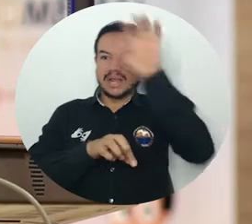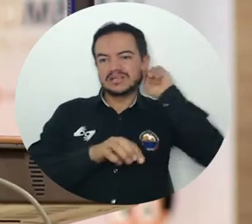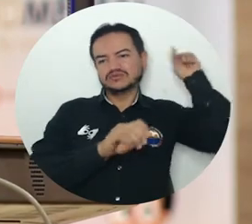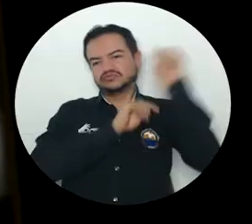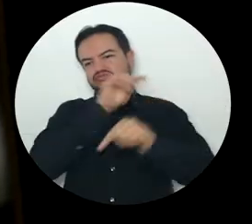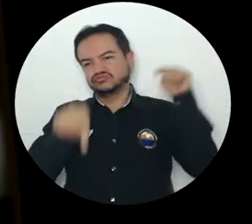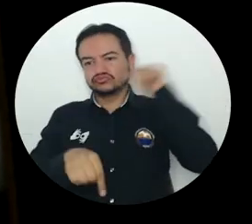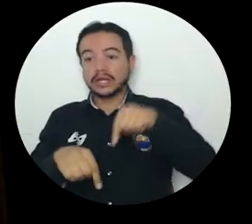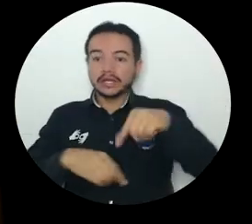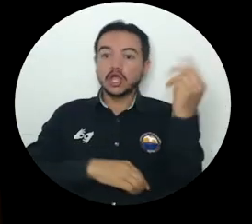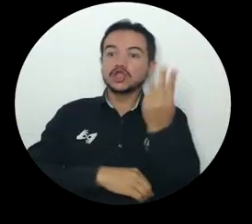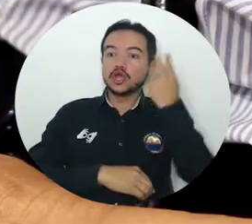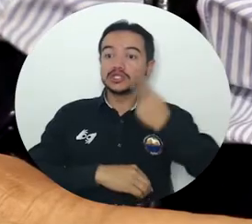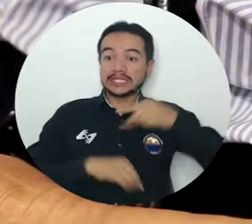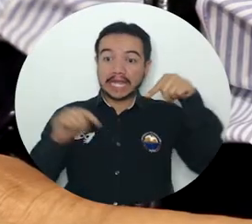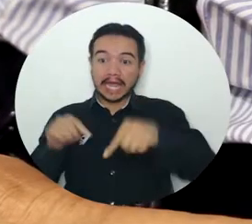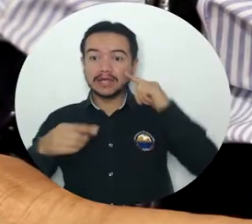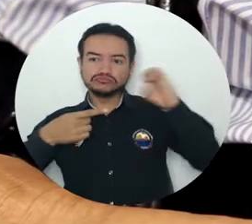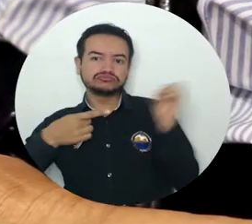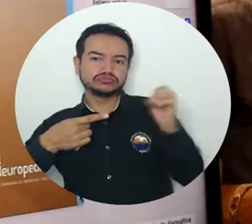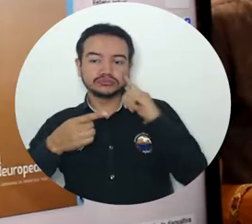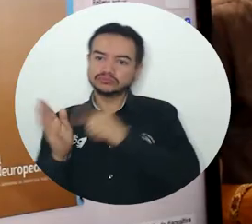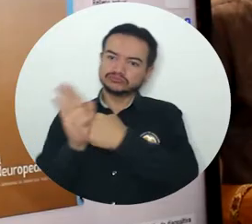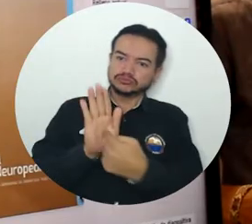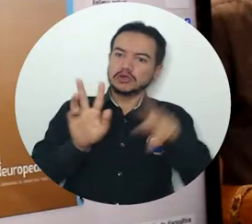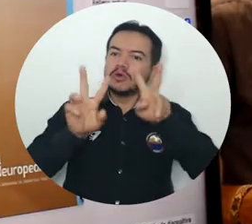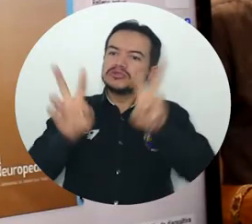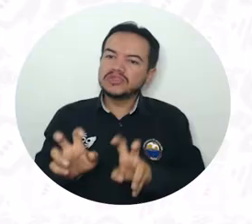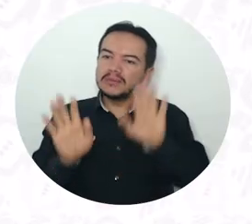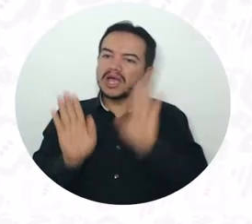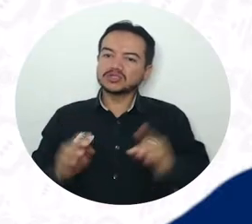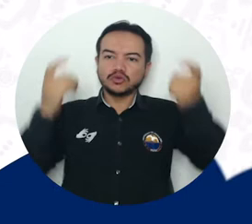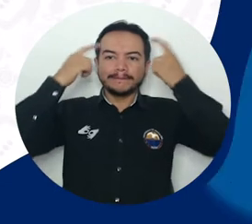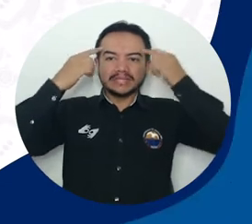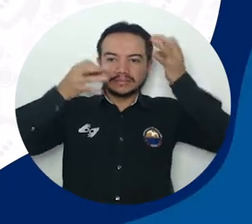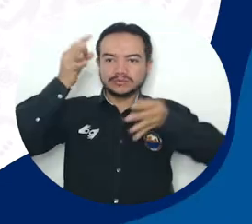desarrollar durante dos días un seminario donde se conocieron los avances sobre la temática.